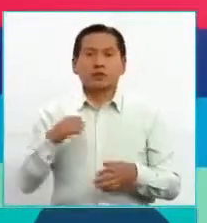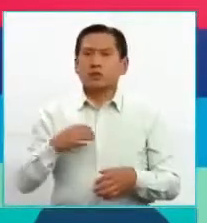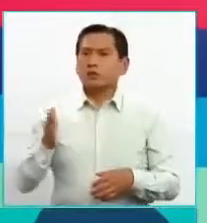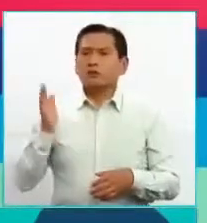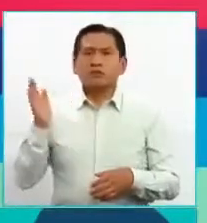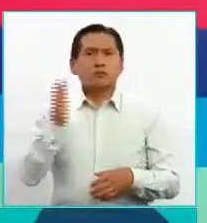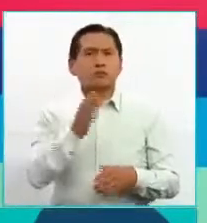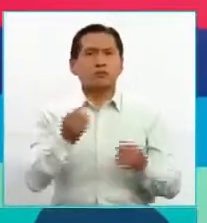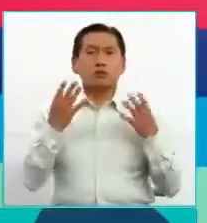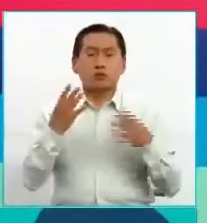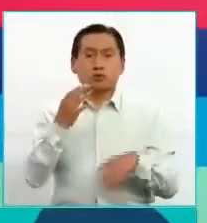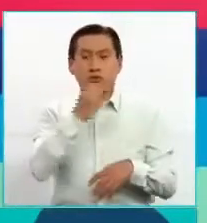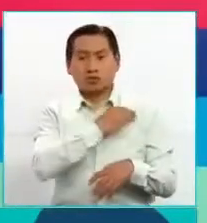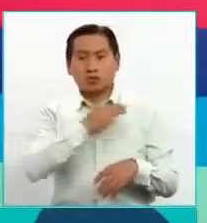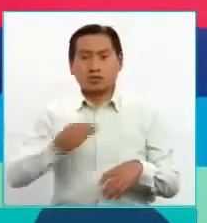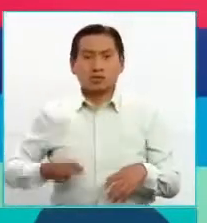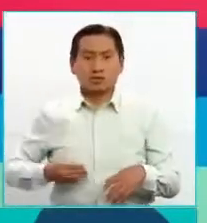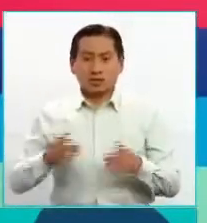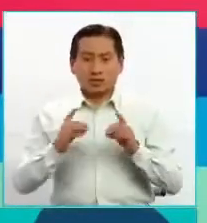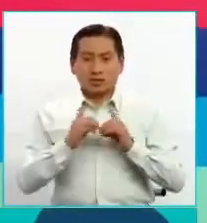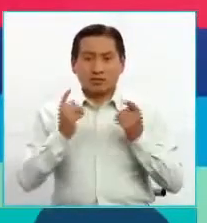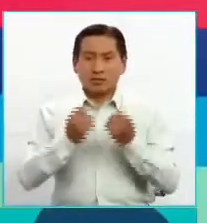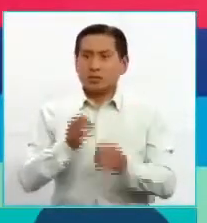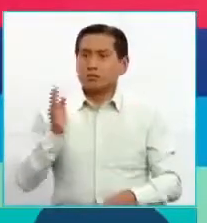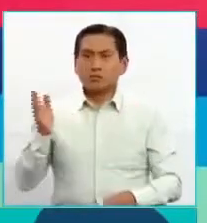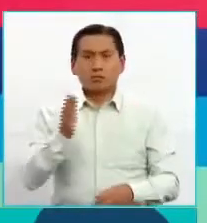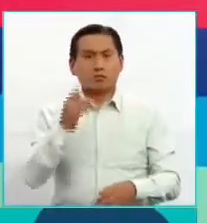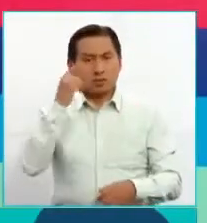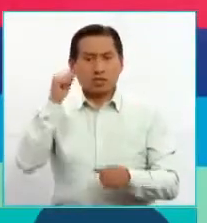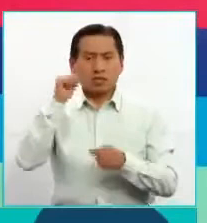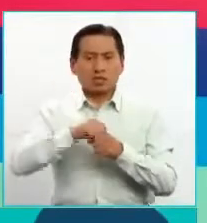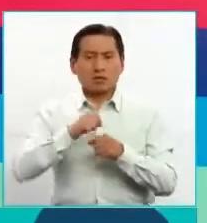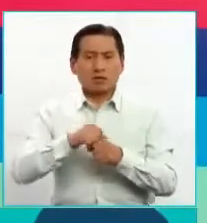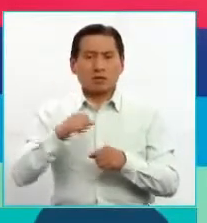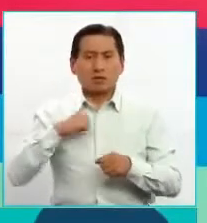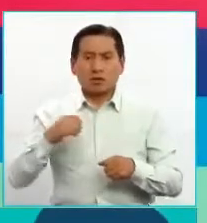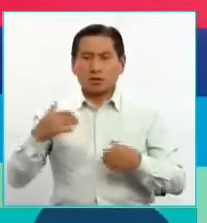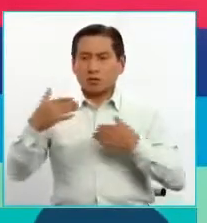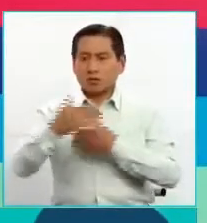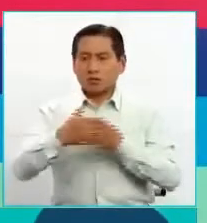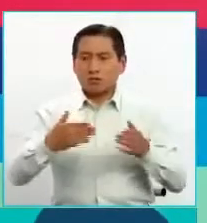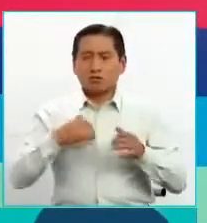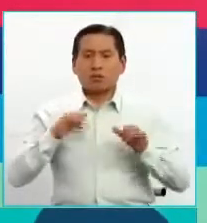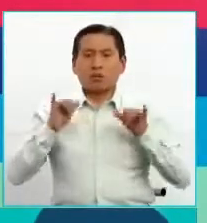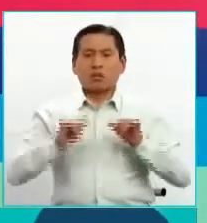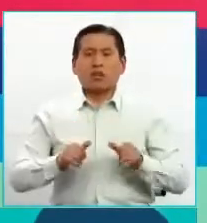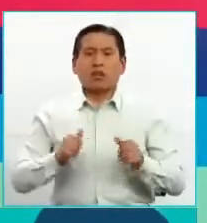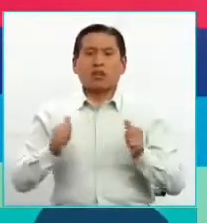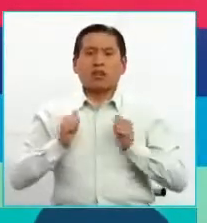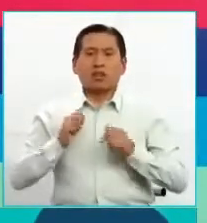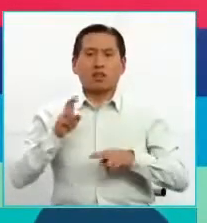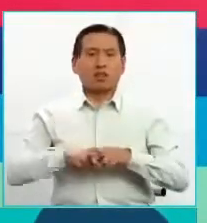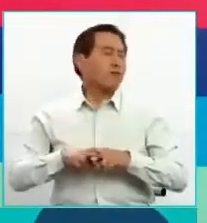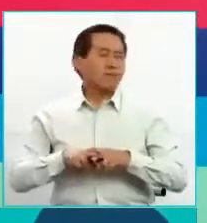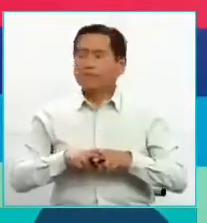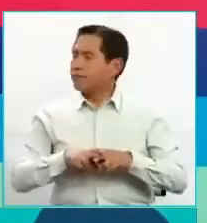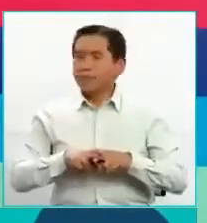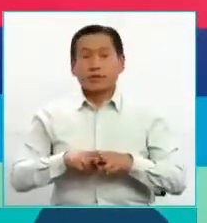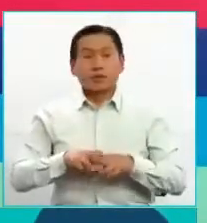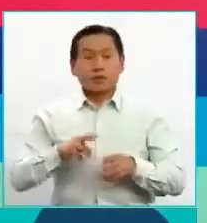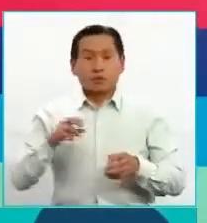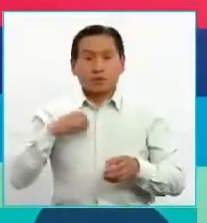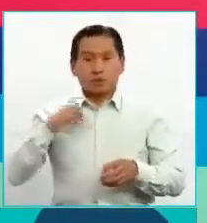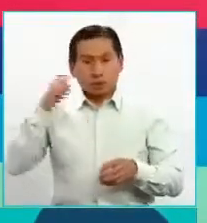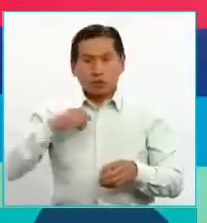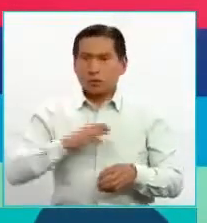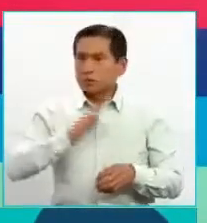municipios y en varios departamentos porque la gestión pública no es trabajar desde los cuatro paredes, desde el escritorio. Hay momentos que tienes